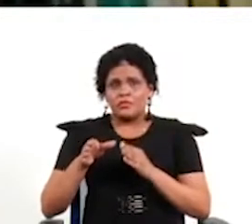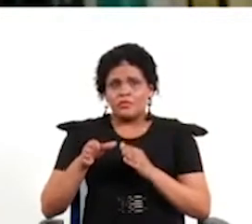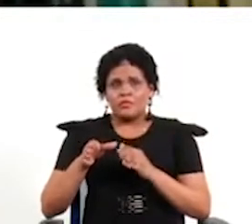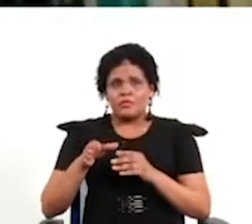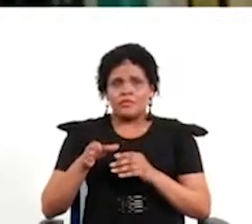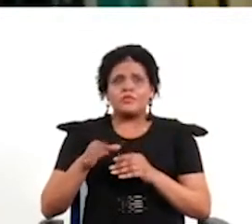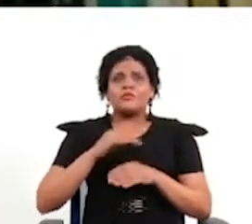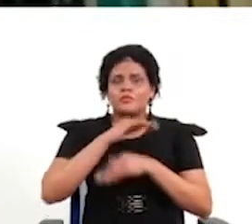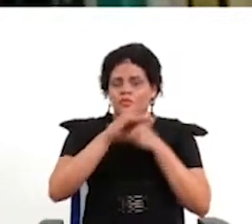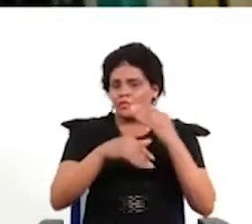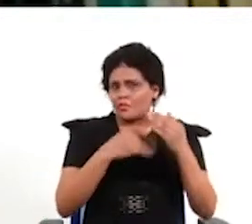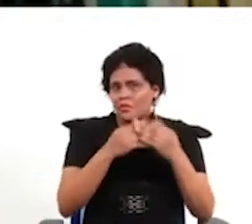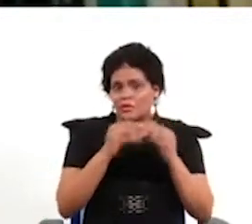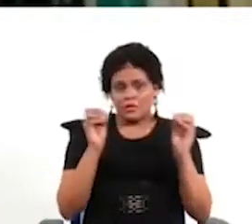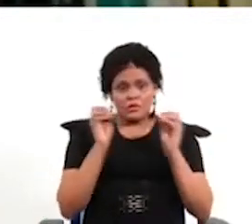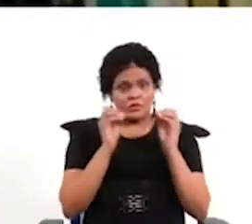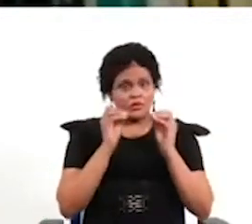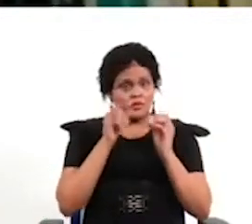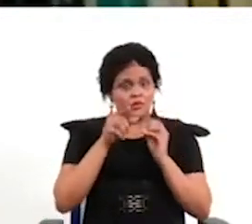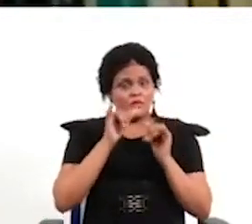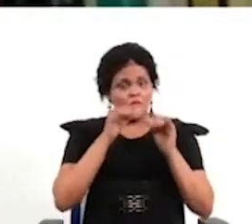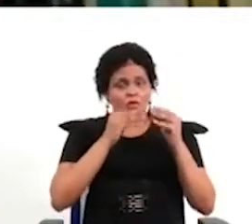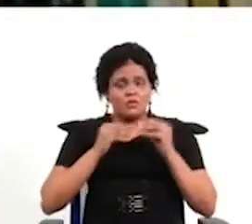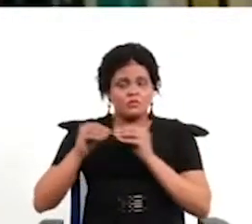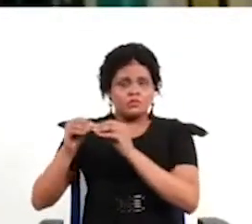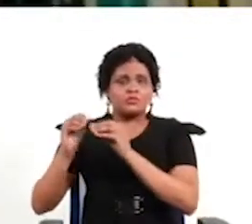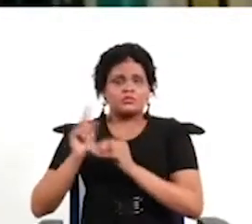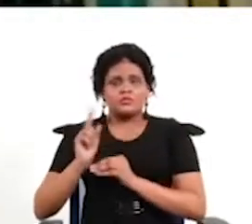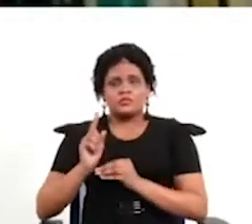despartidizarlos que no tiene nada que ver con despolitizarlos